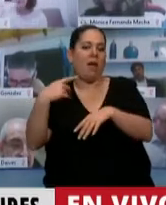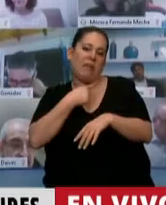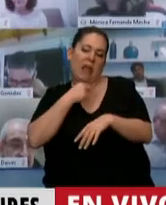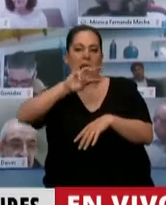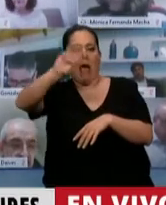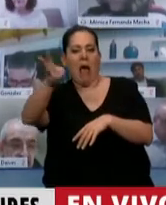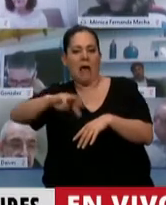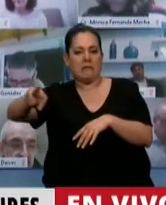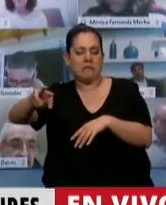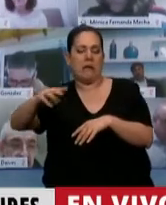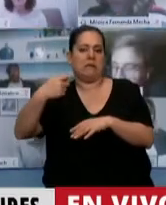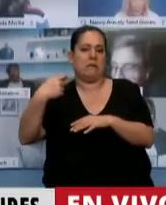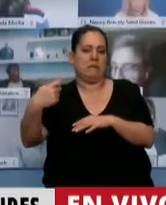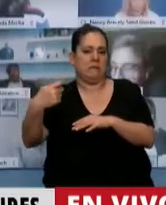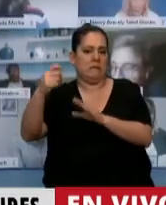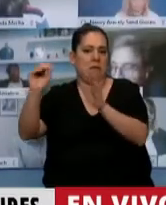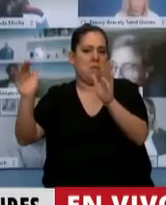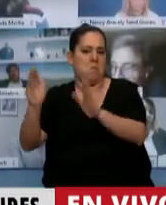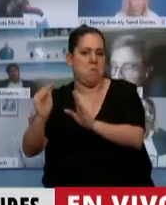hacer mención de que en el artículo 6,